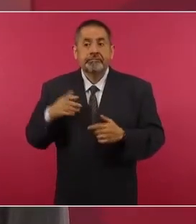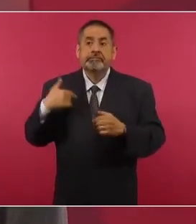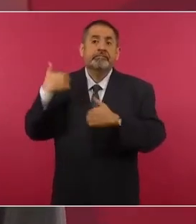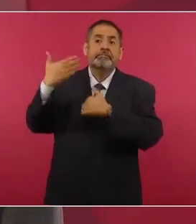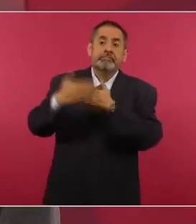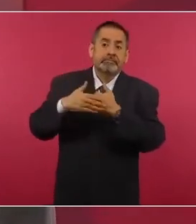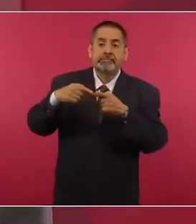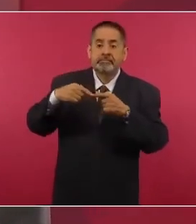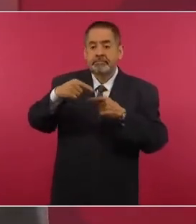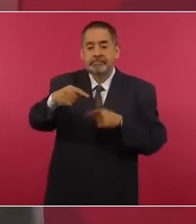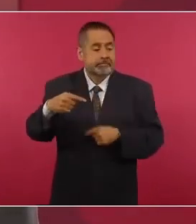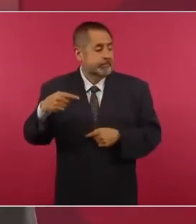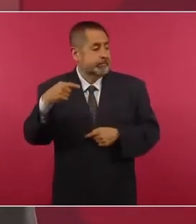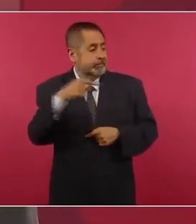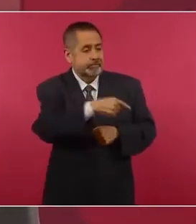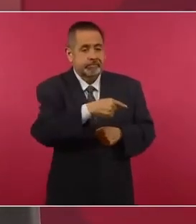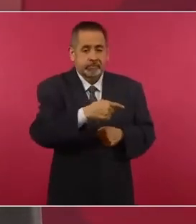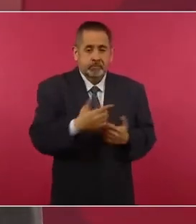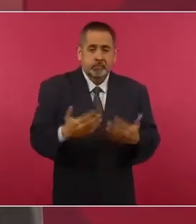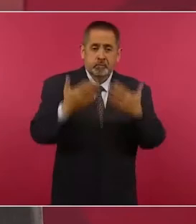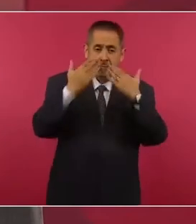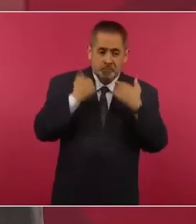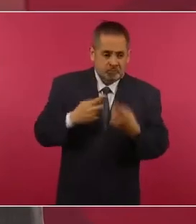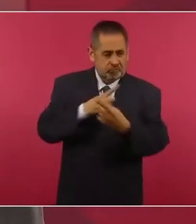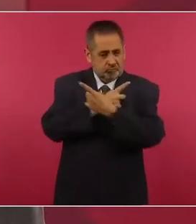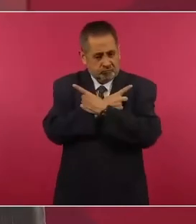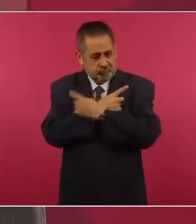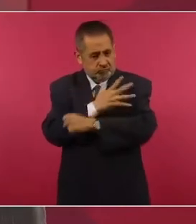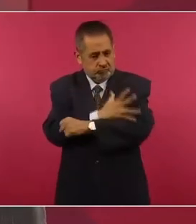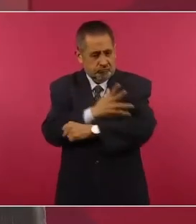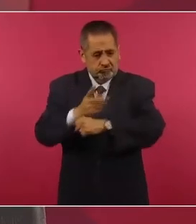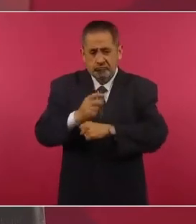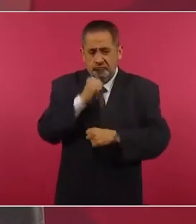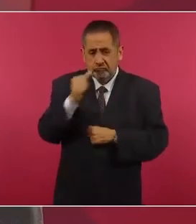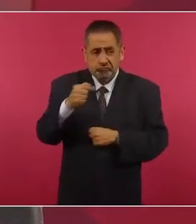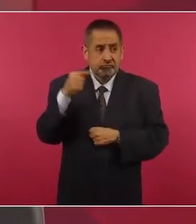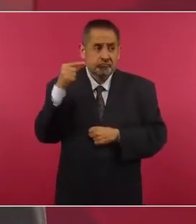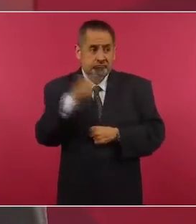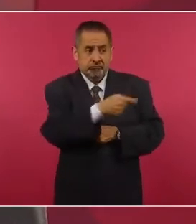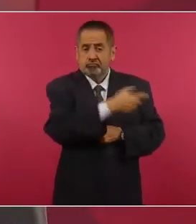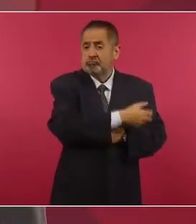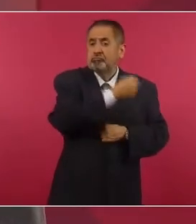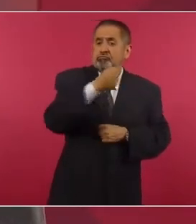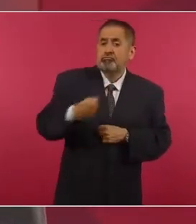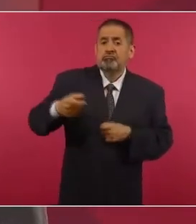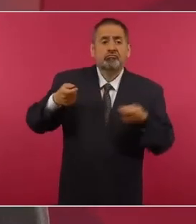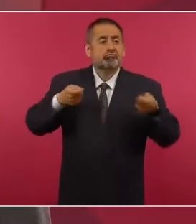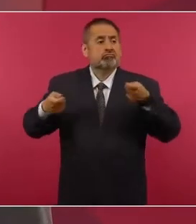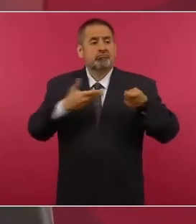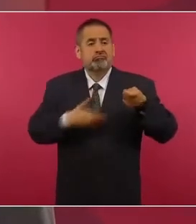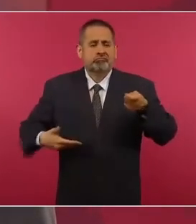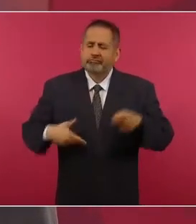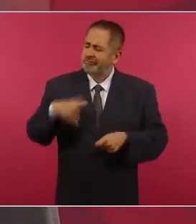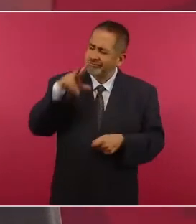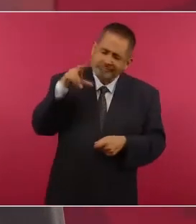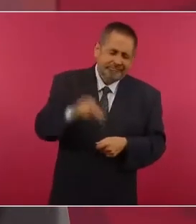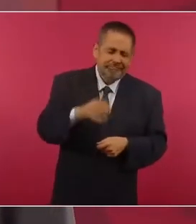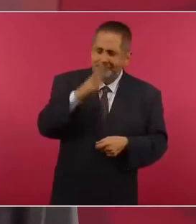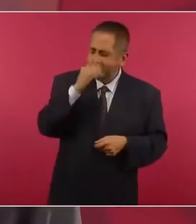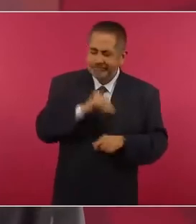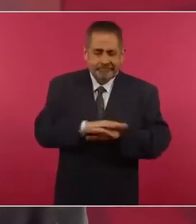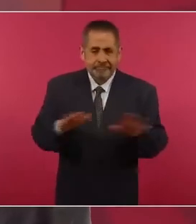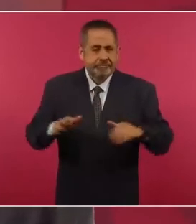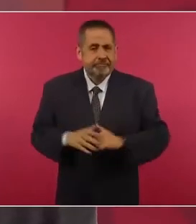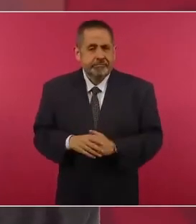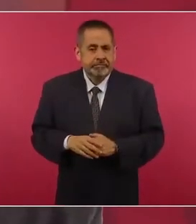nadie que no tenga autoridad moral, porque